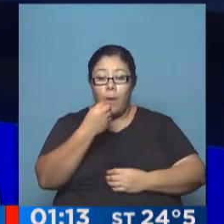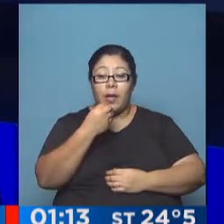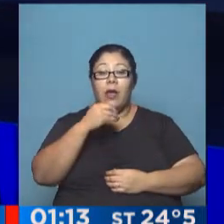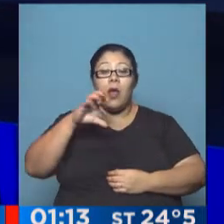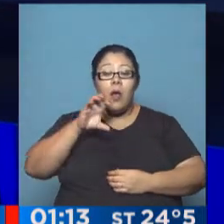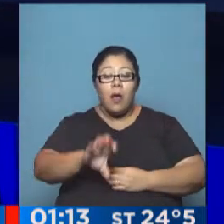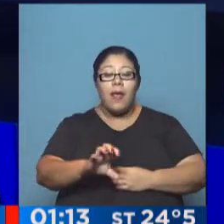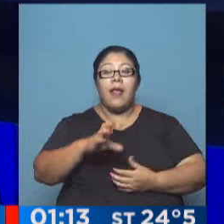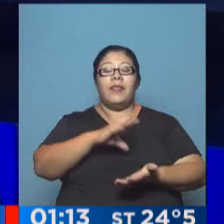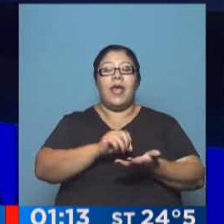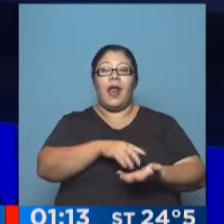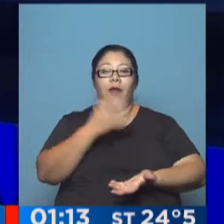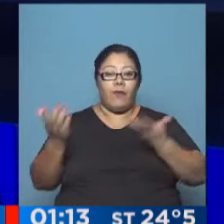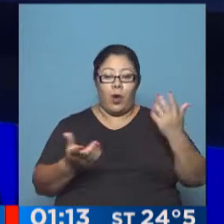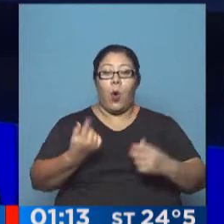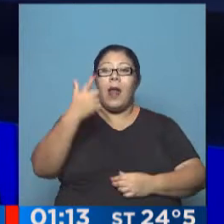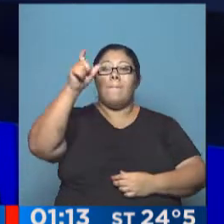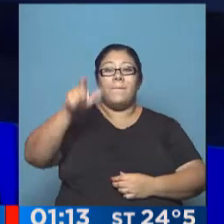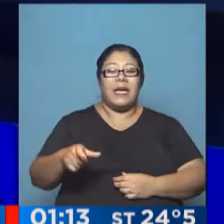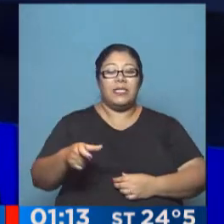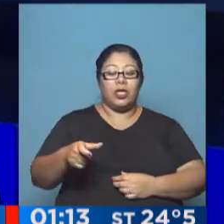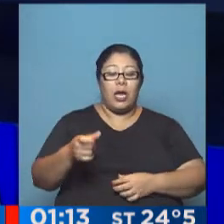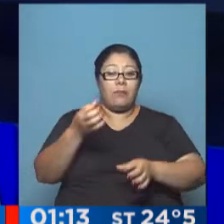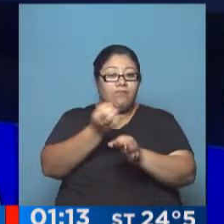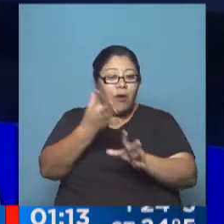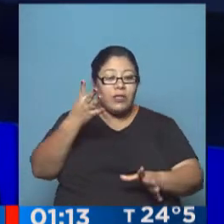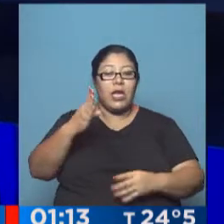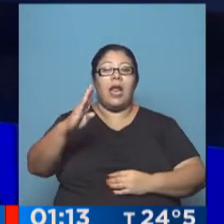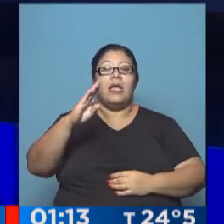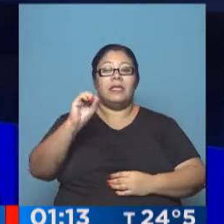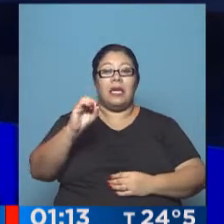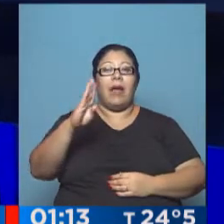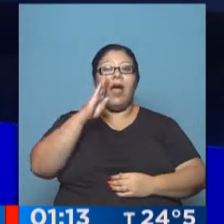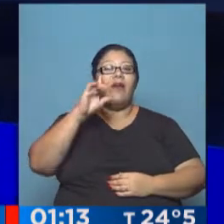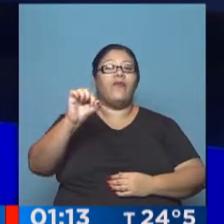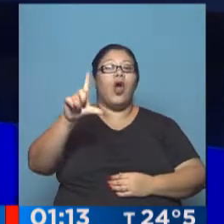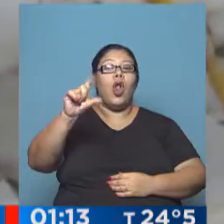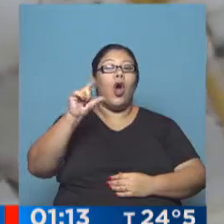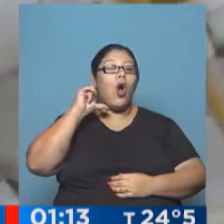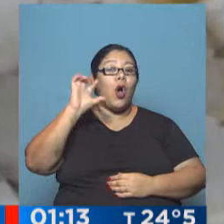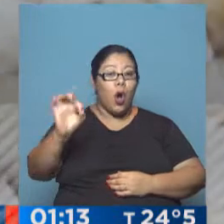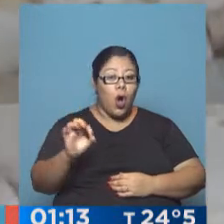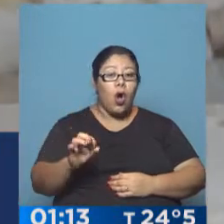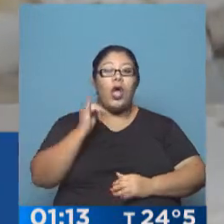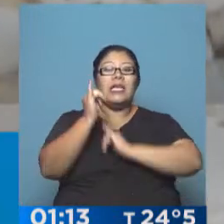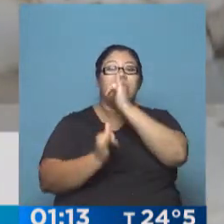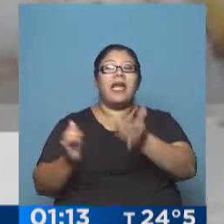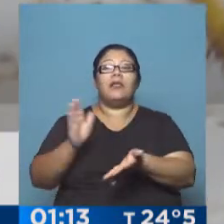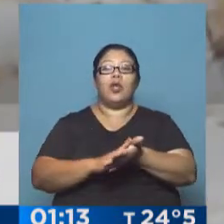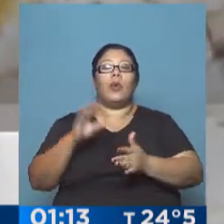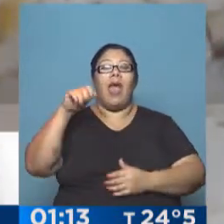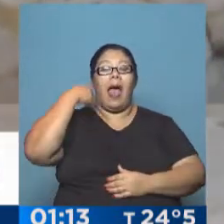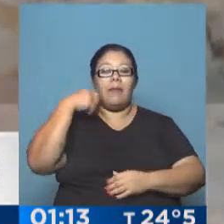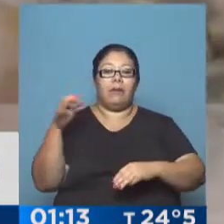Fuego. Un biólogo nos explica el porqué de esas avispas en este punto del país. La denominada